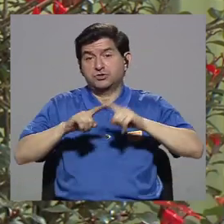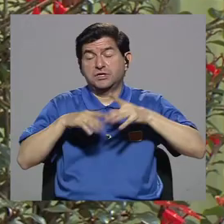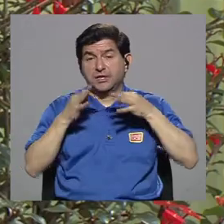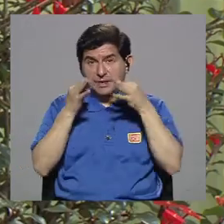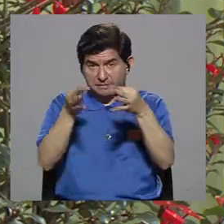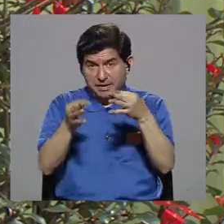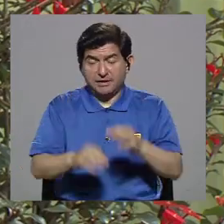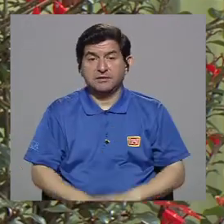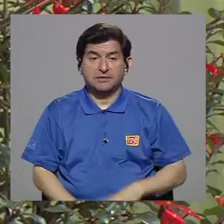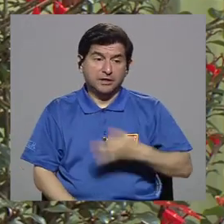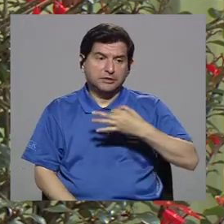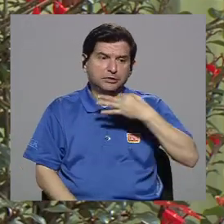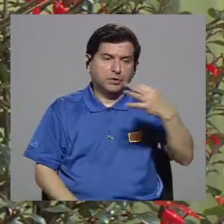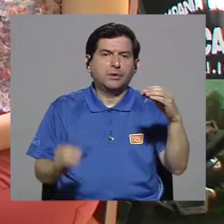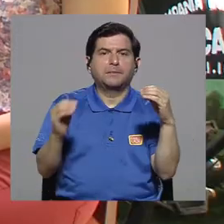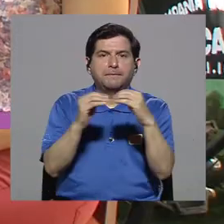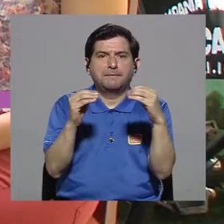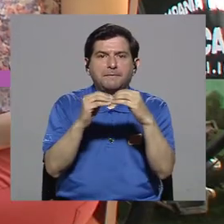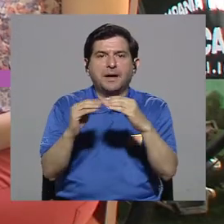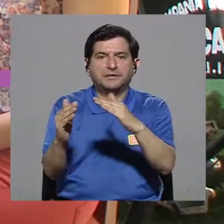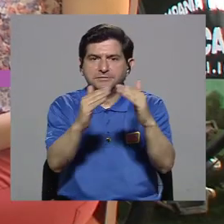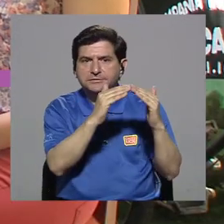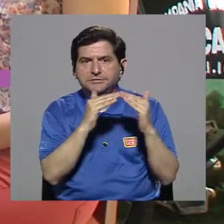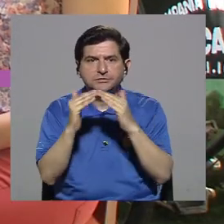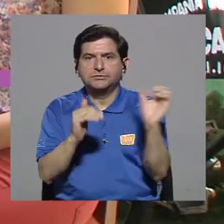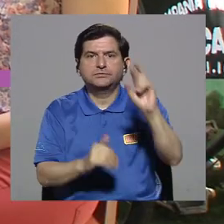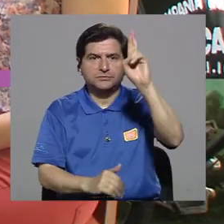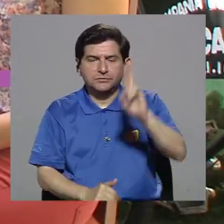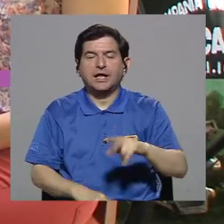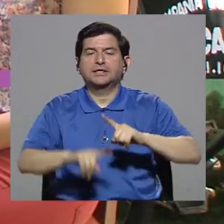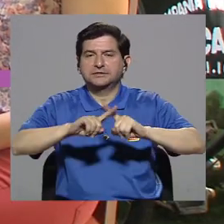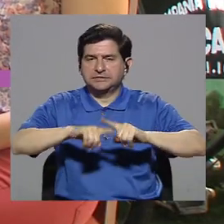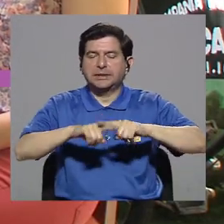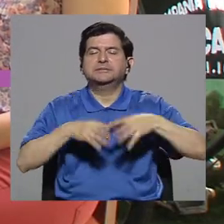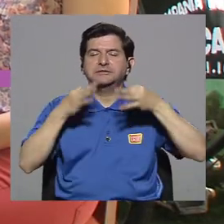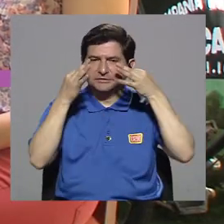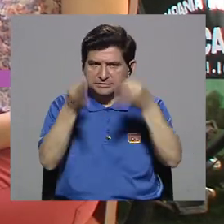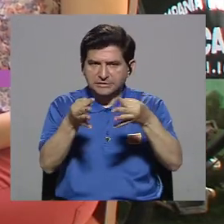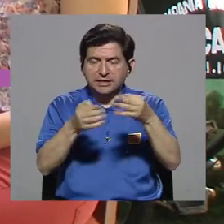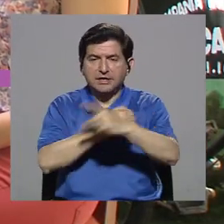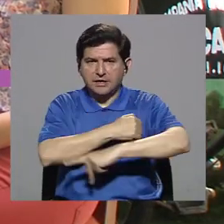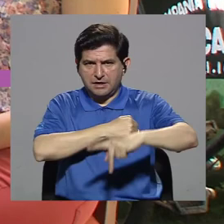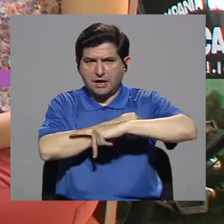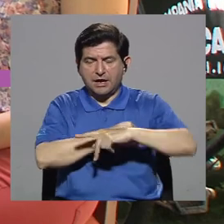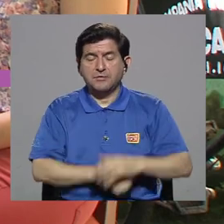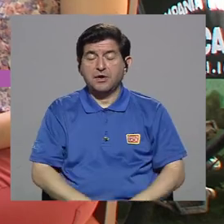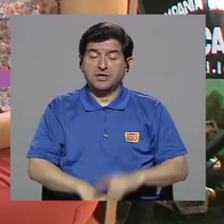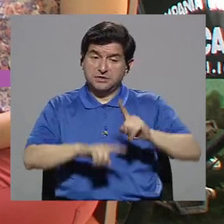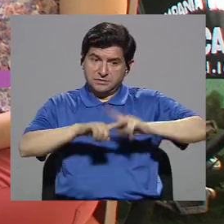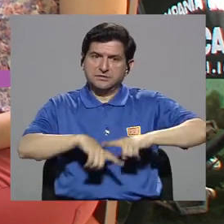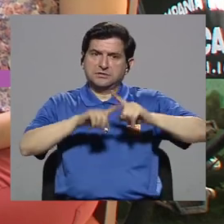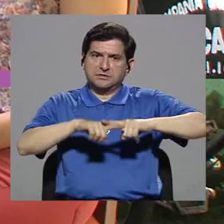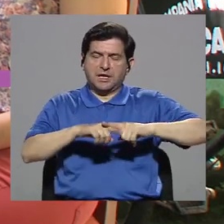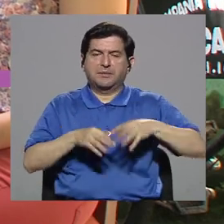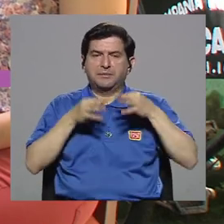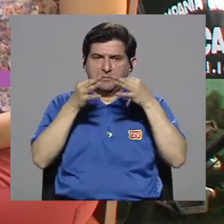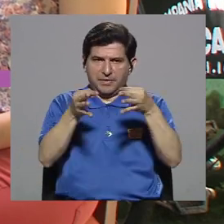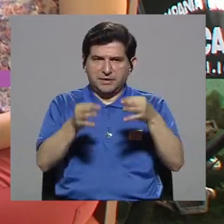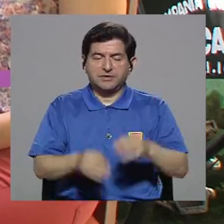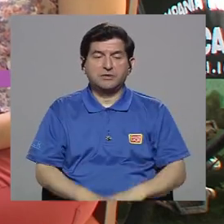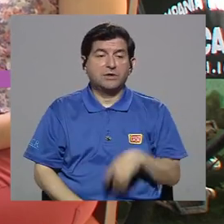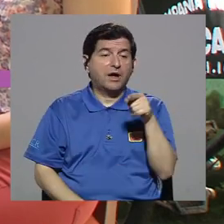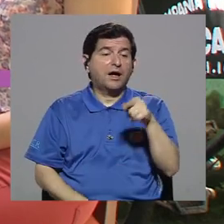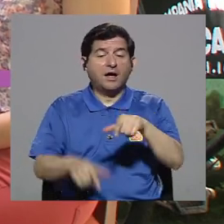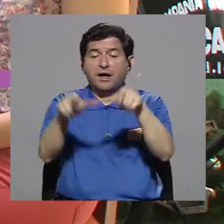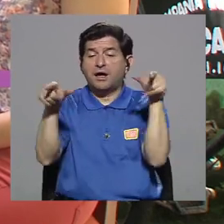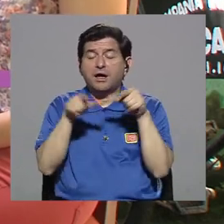ciudades en Costa Rica que viven del turismo. El país vive básicamente del turismo y el turismo busca lugares limpios, lugares ordenados.